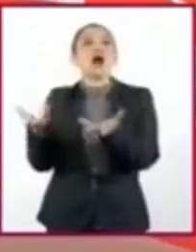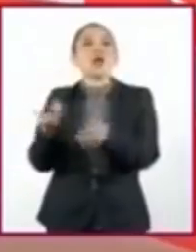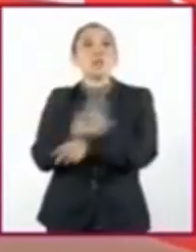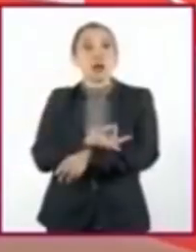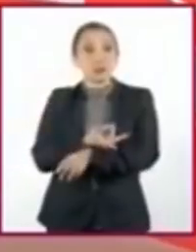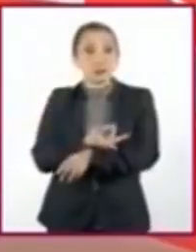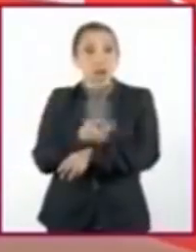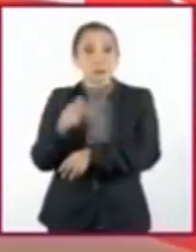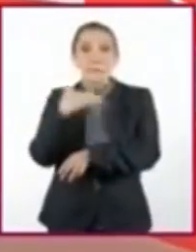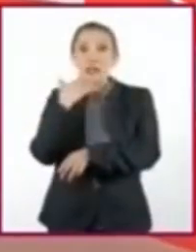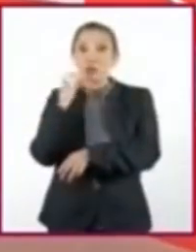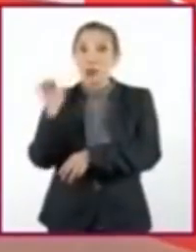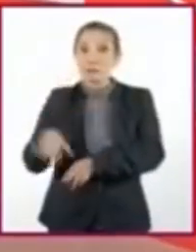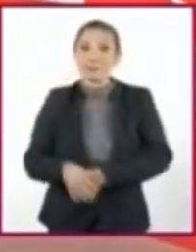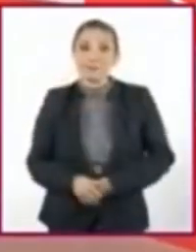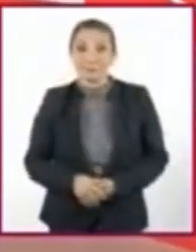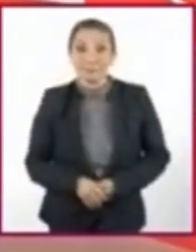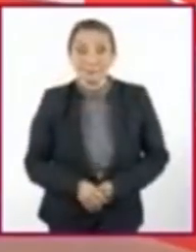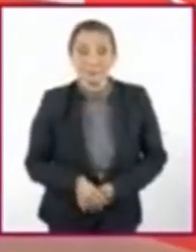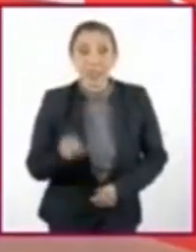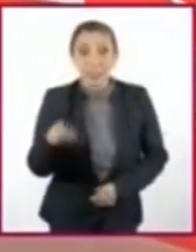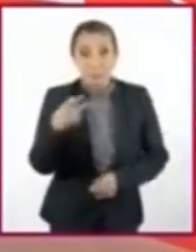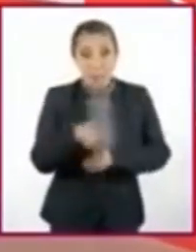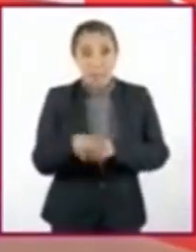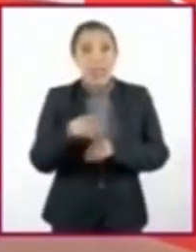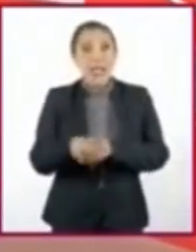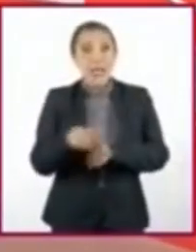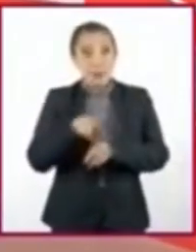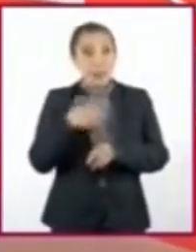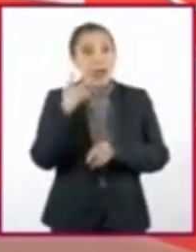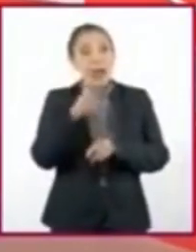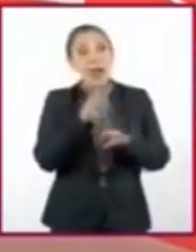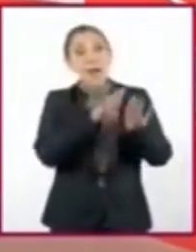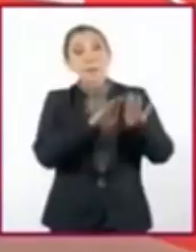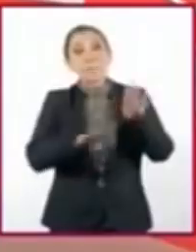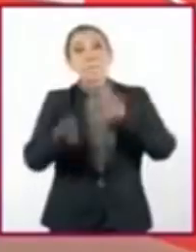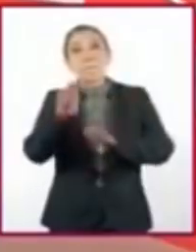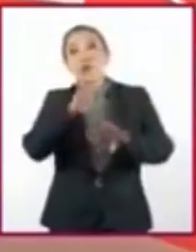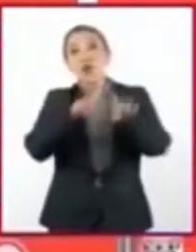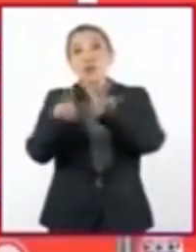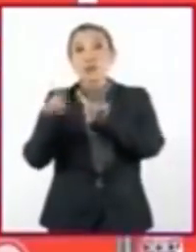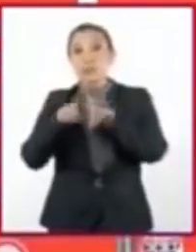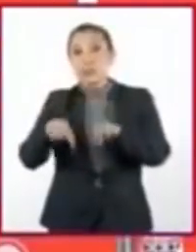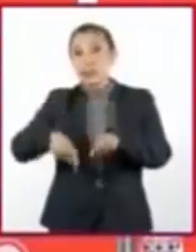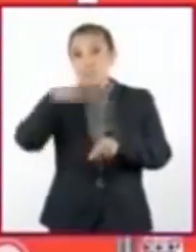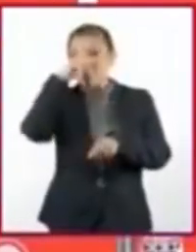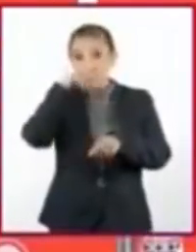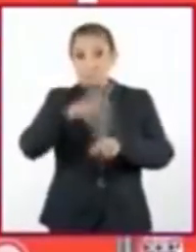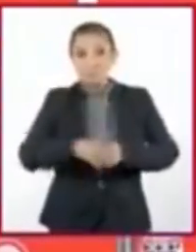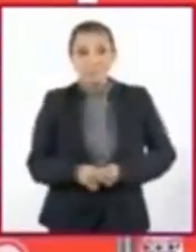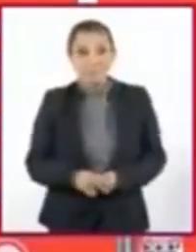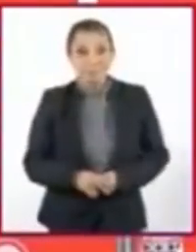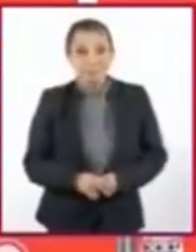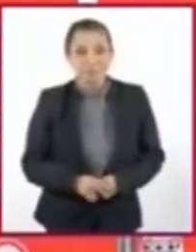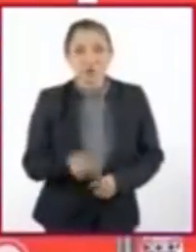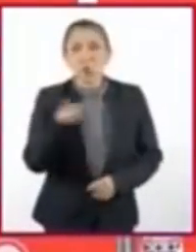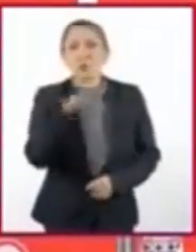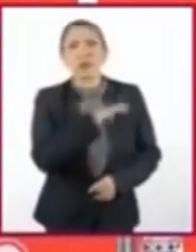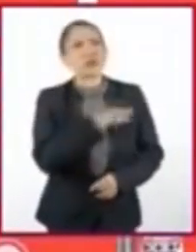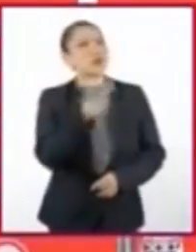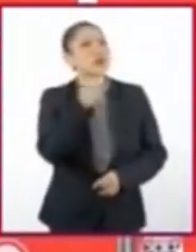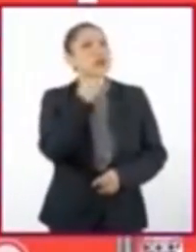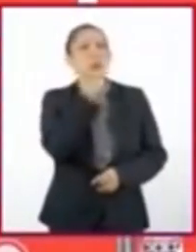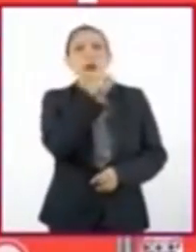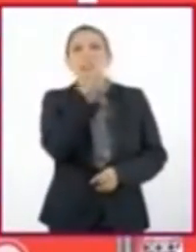en basura y en un peligro para la biodiversidad de nuestro país. Pueden utilizar